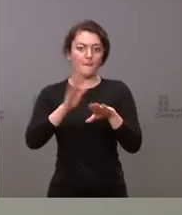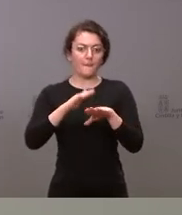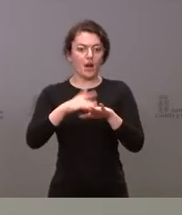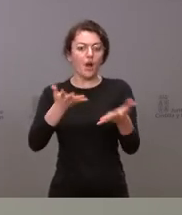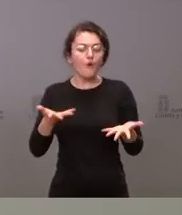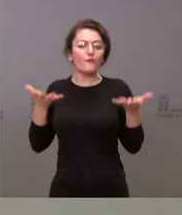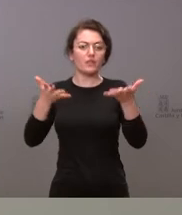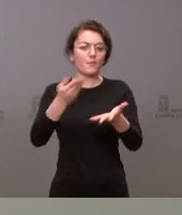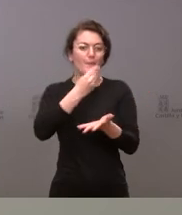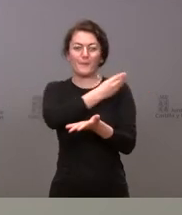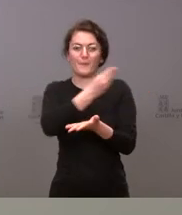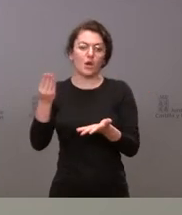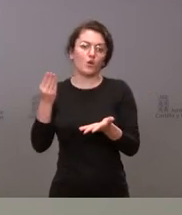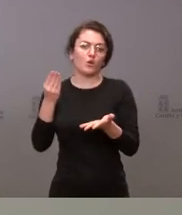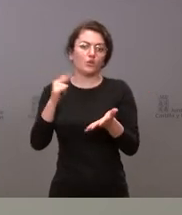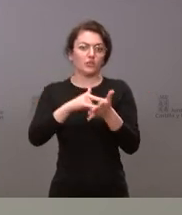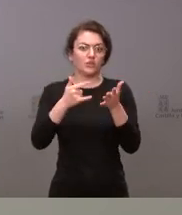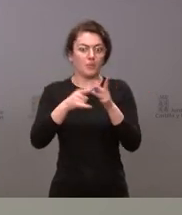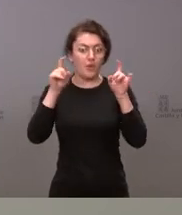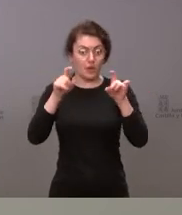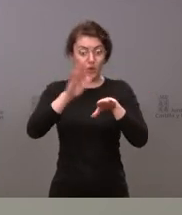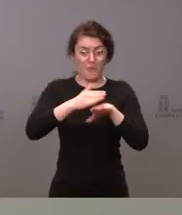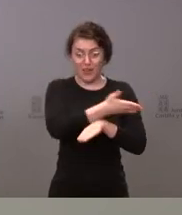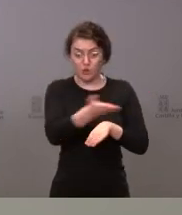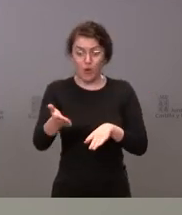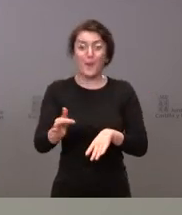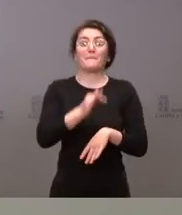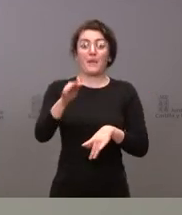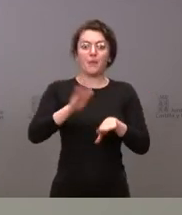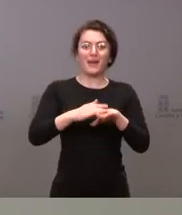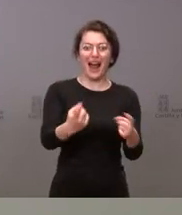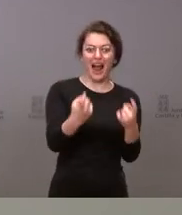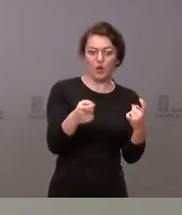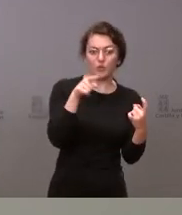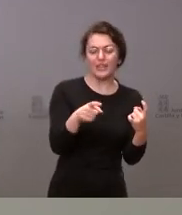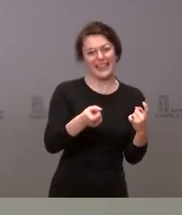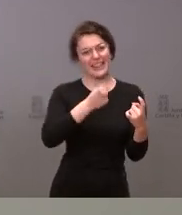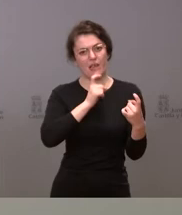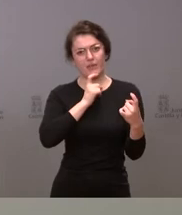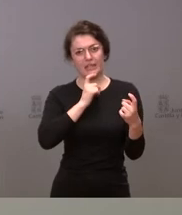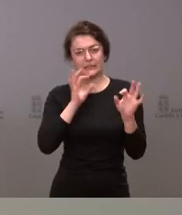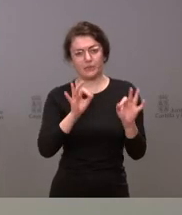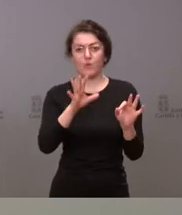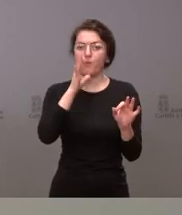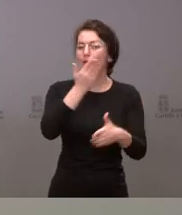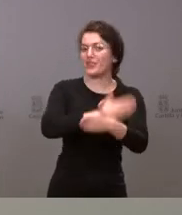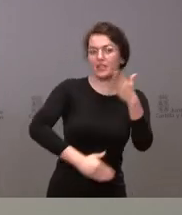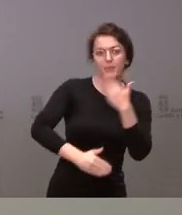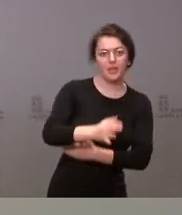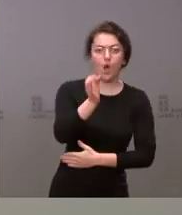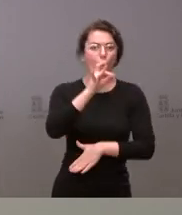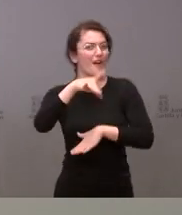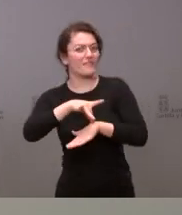educativo para todas las personas y muy especialmente para aquellos alumnos que tienen más dificultades por sus circunstancias de discapacidad o de